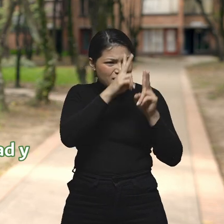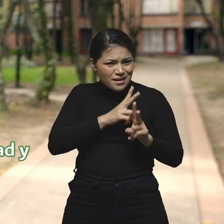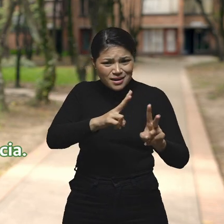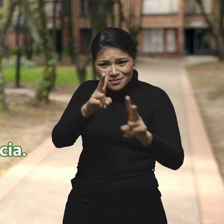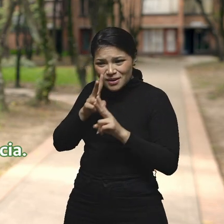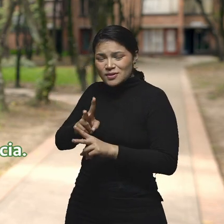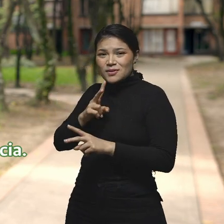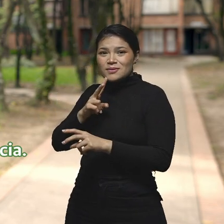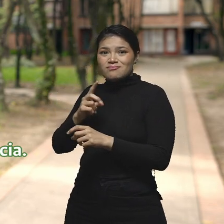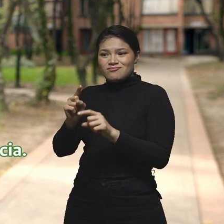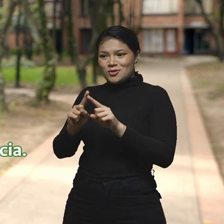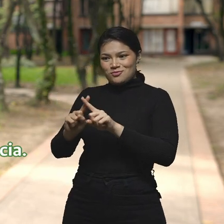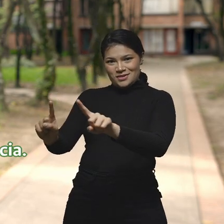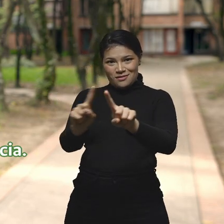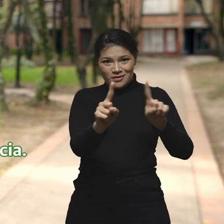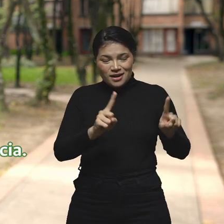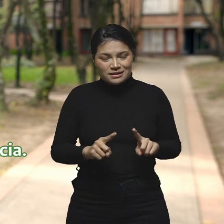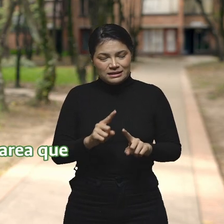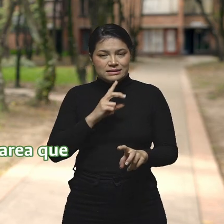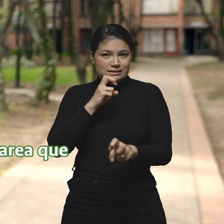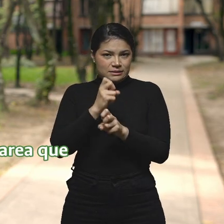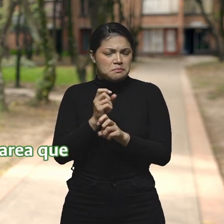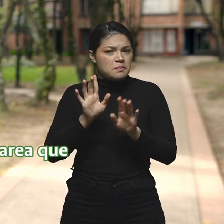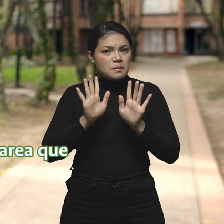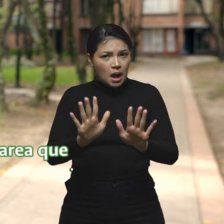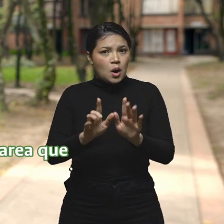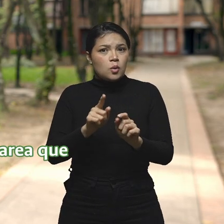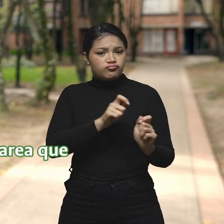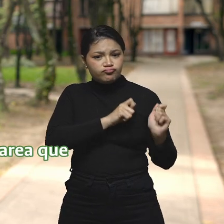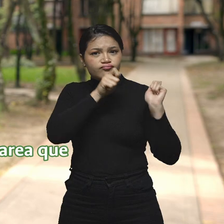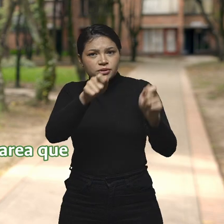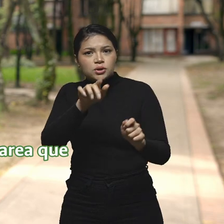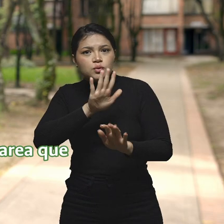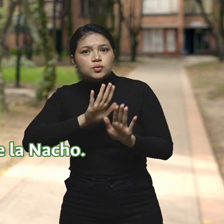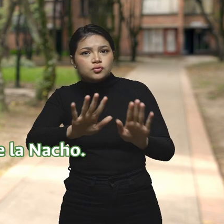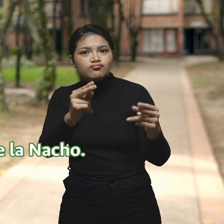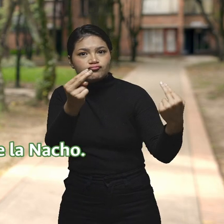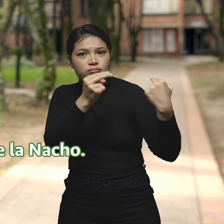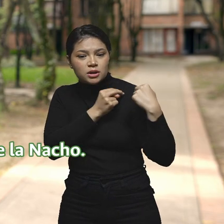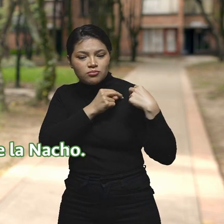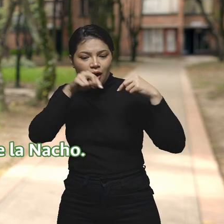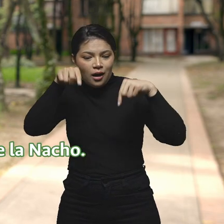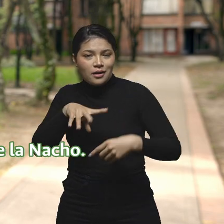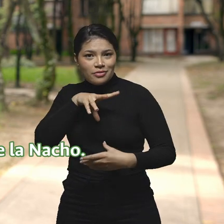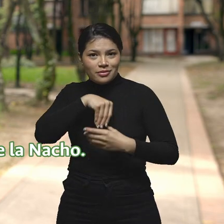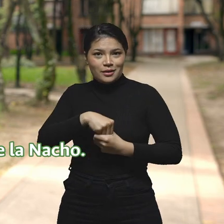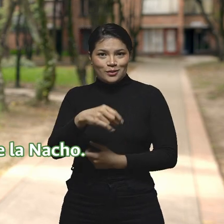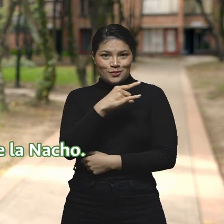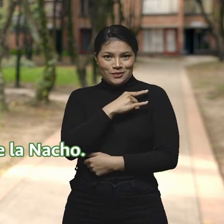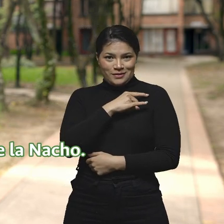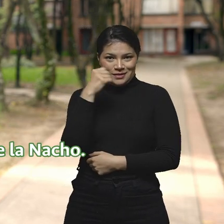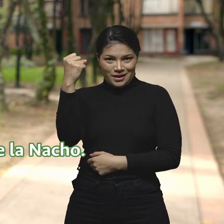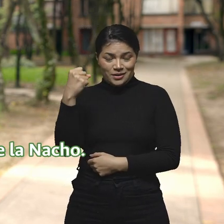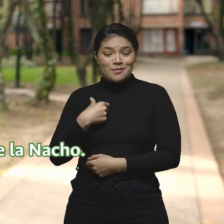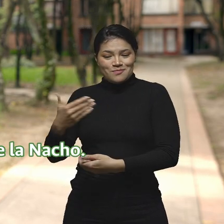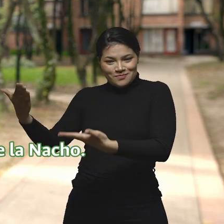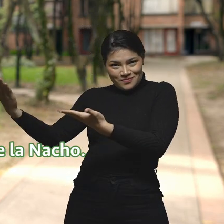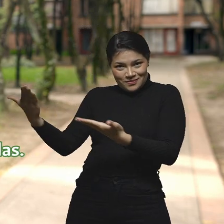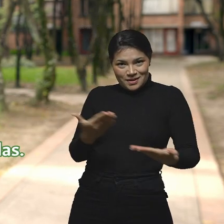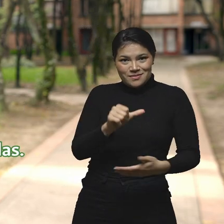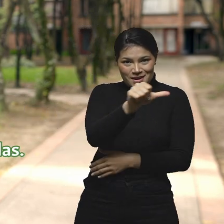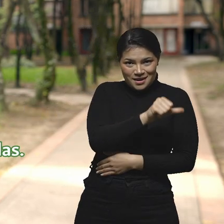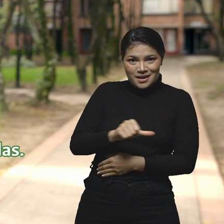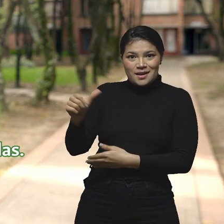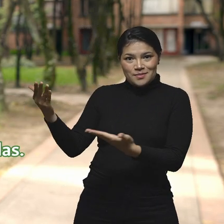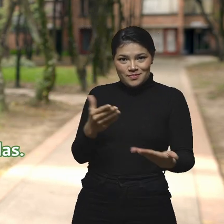igualdad y del respeto de la diferencia. Pero eso va a ser parte de la tarea que ustedes deban asumir dentro de la Nacho.